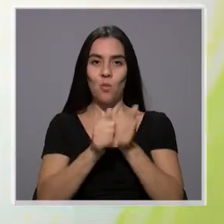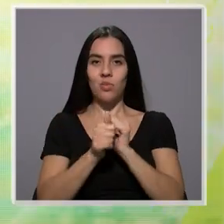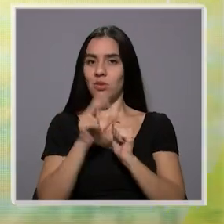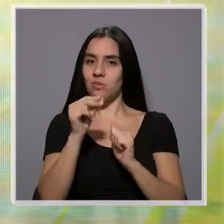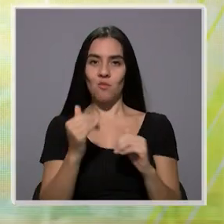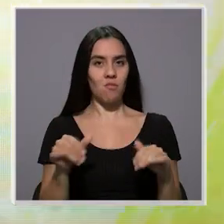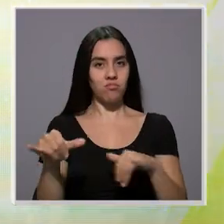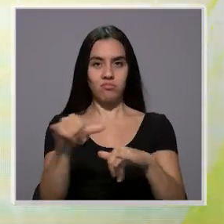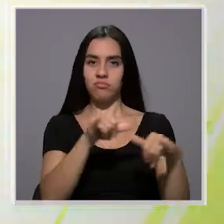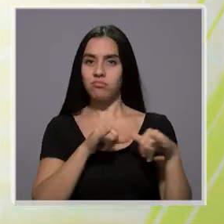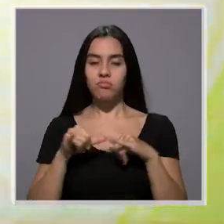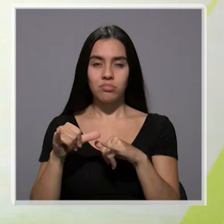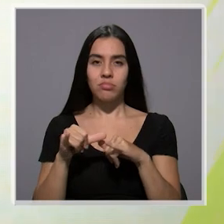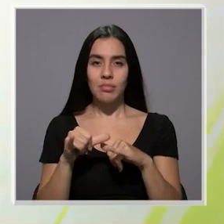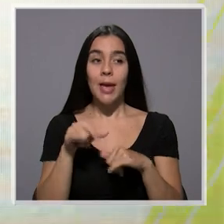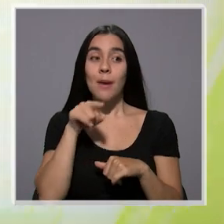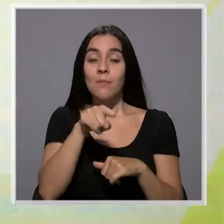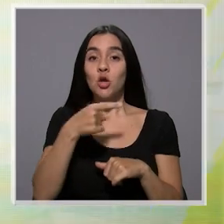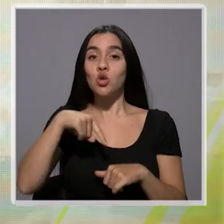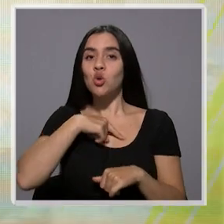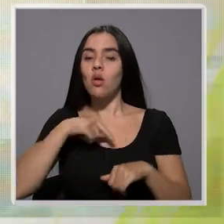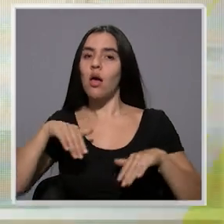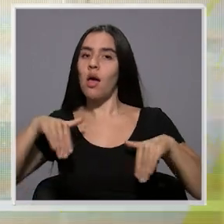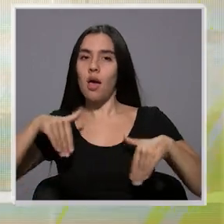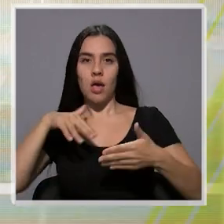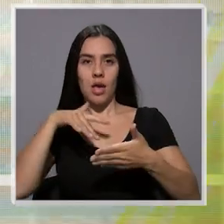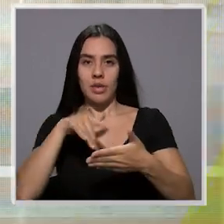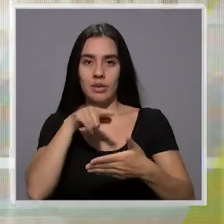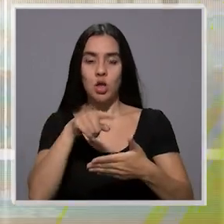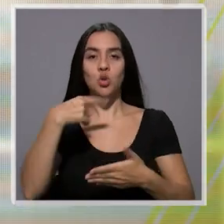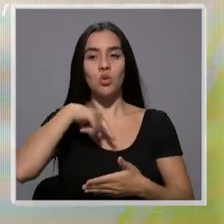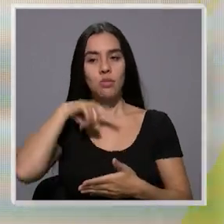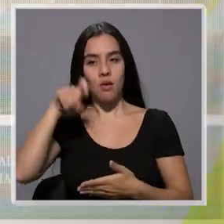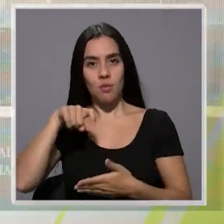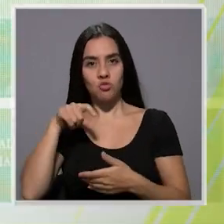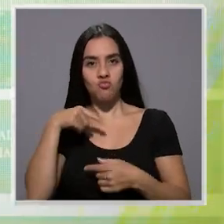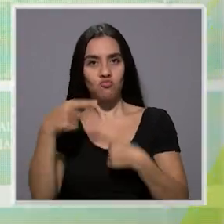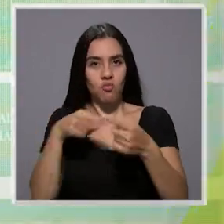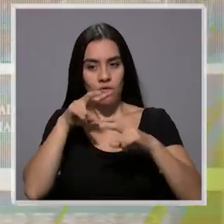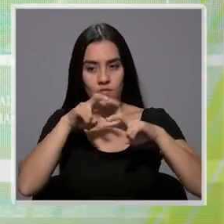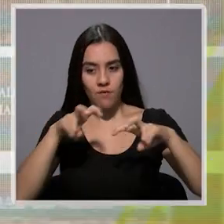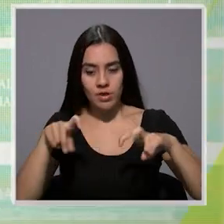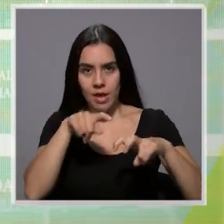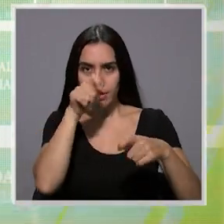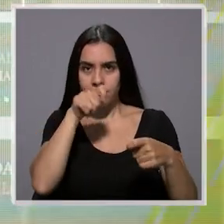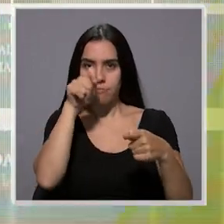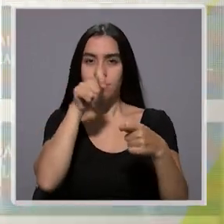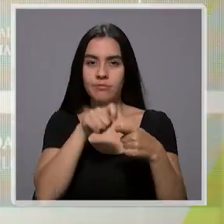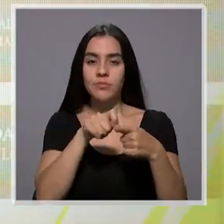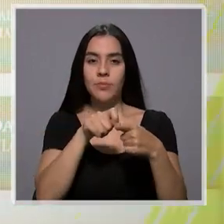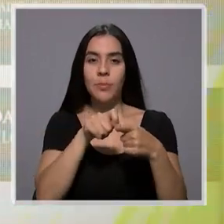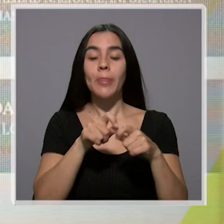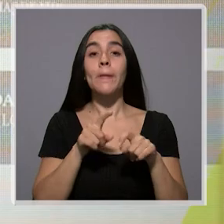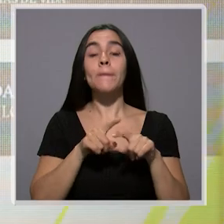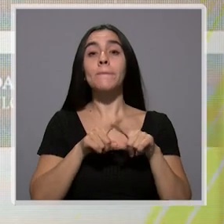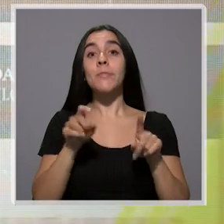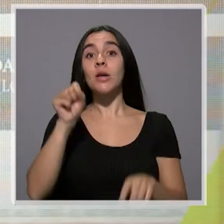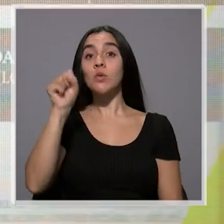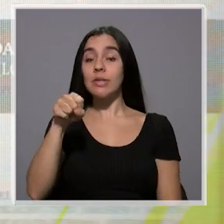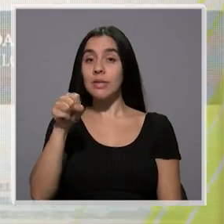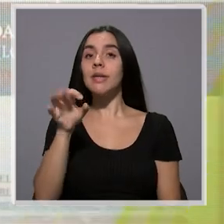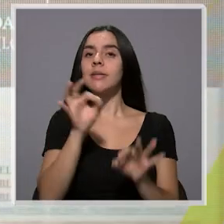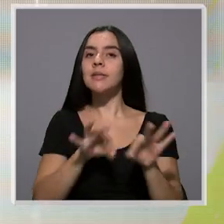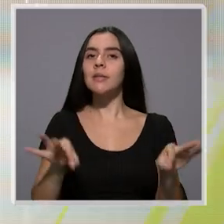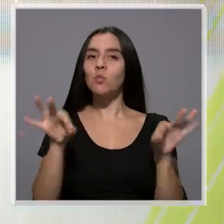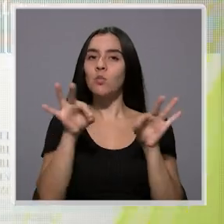desiguales. Pero, bueno, todavía no hemos podido hacer ese detalle, revisar ese elemento con detalle, pero sí es bien